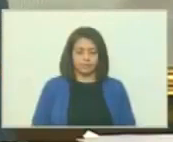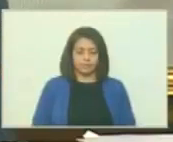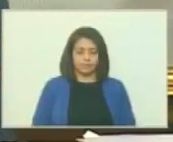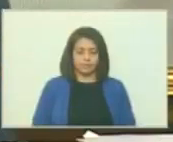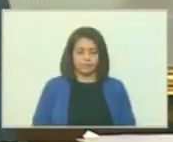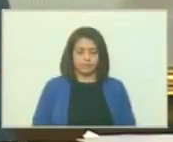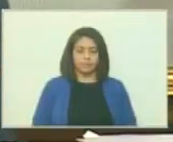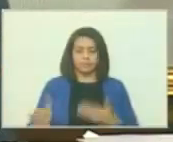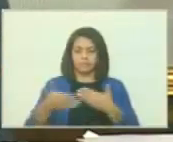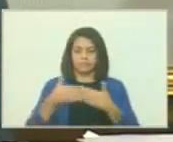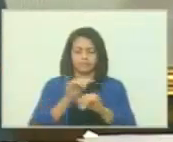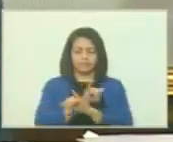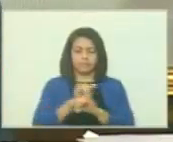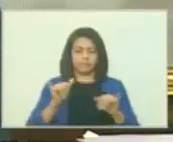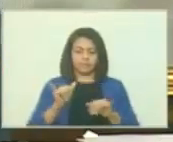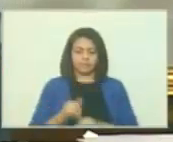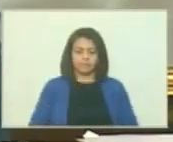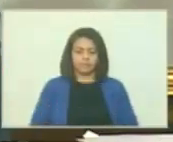Se cierra.